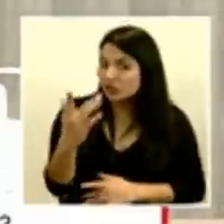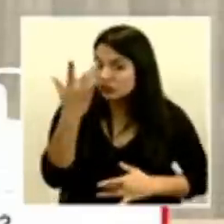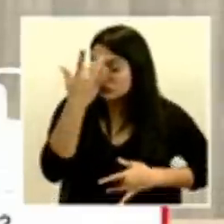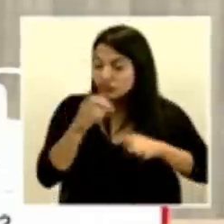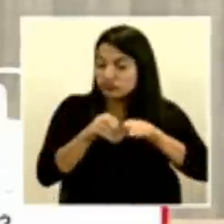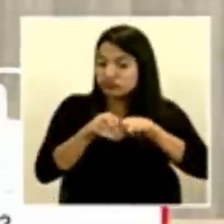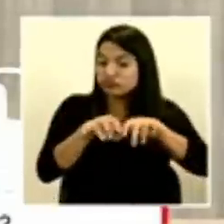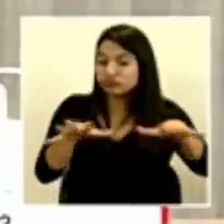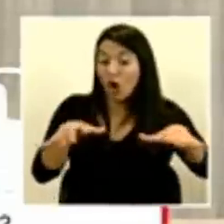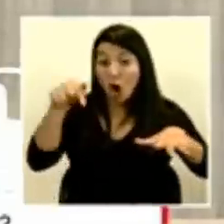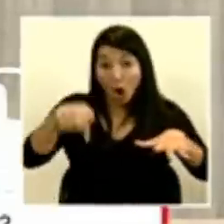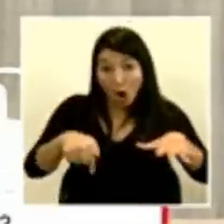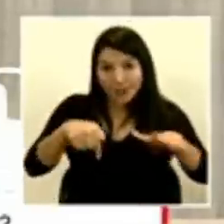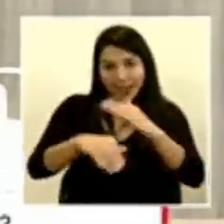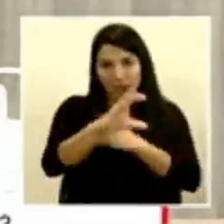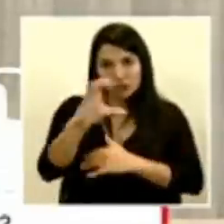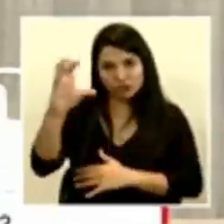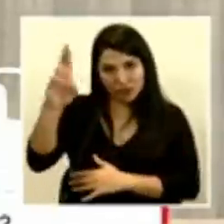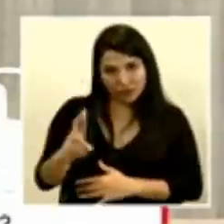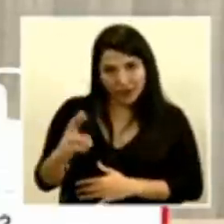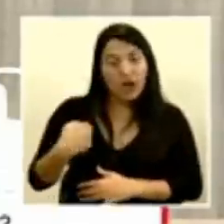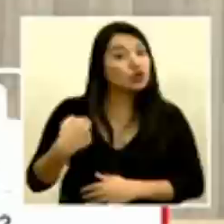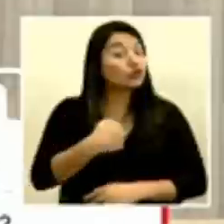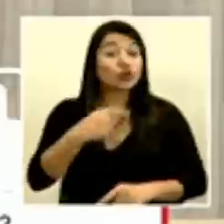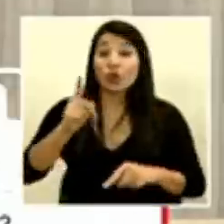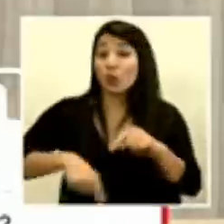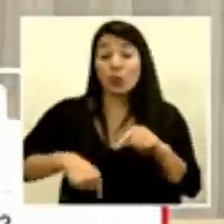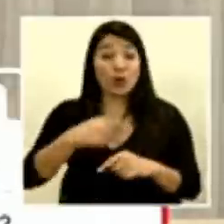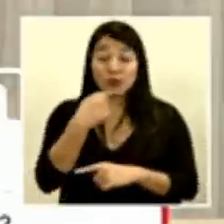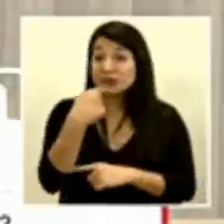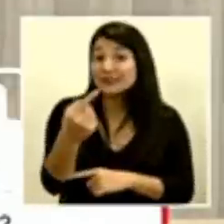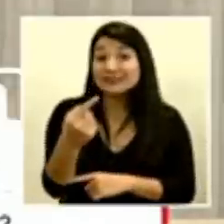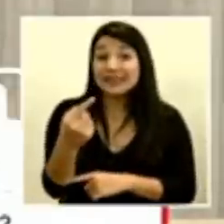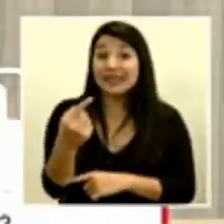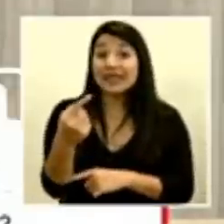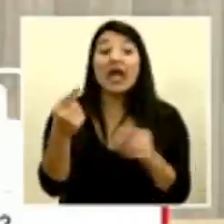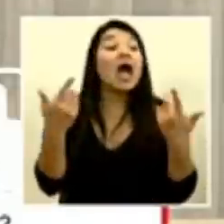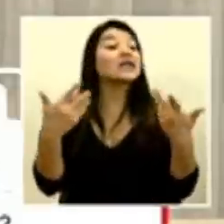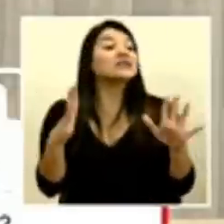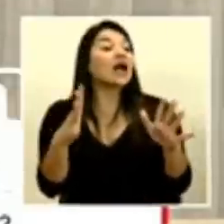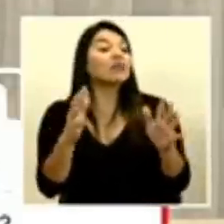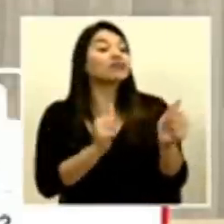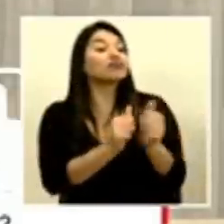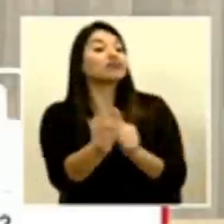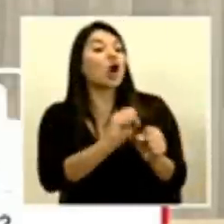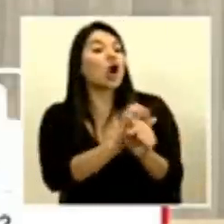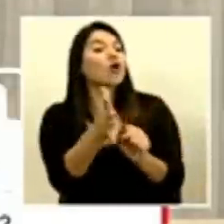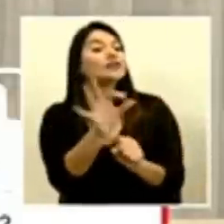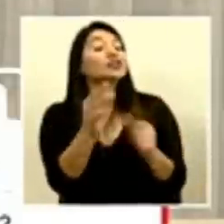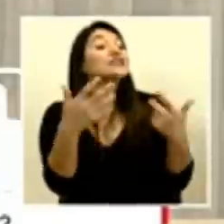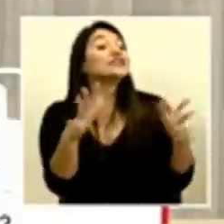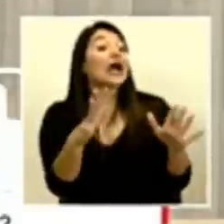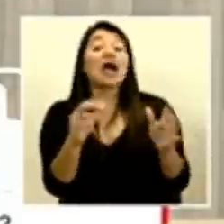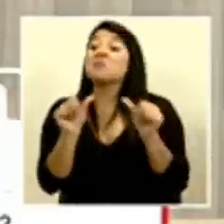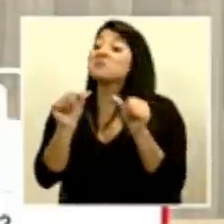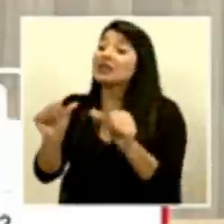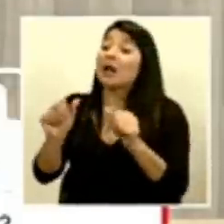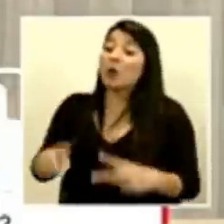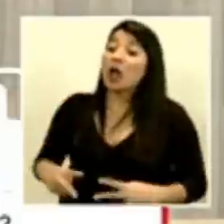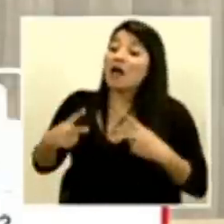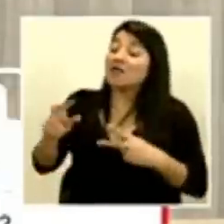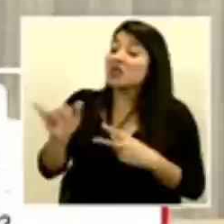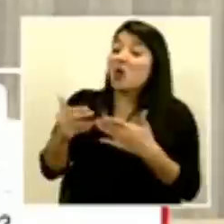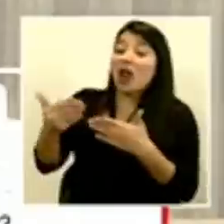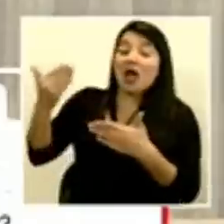Costa Rica. Así que no podemos decir que ya podemos pasar a la página del COVID-19 en que vamos a retomar la vida como siempre la hemos